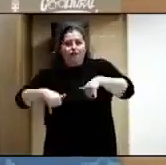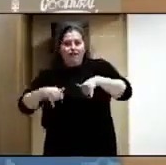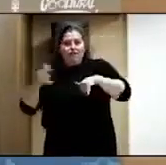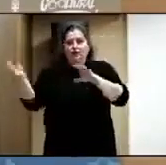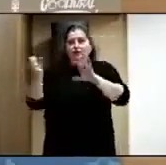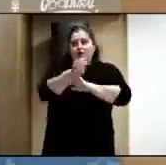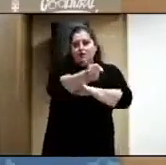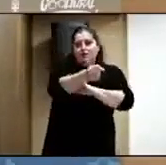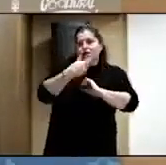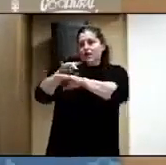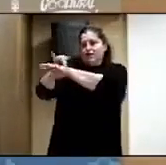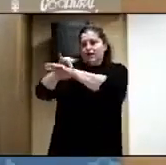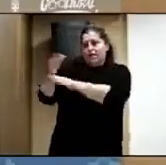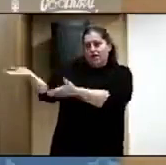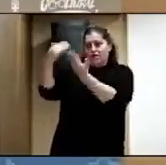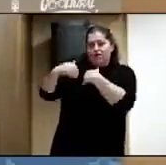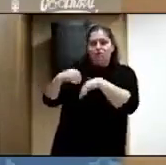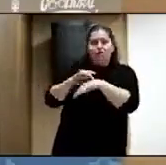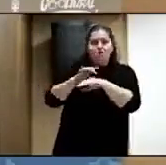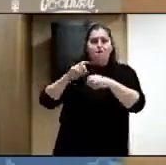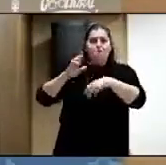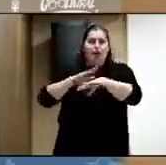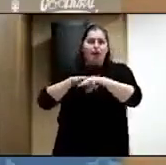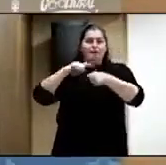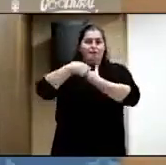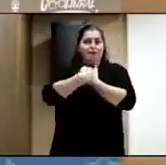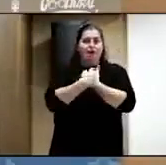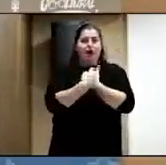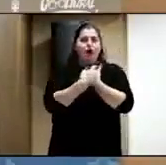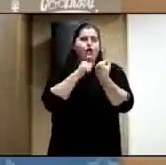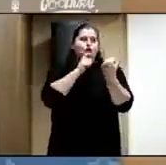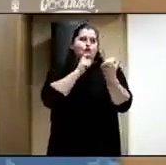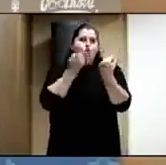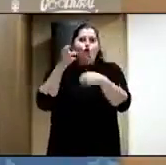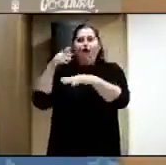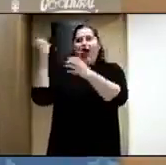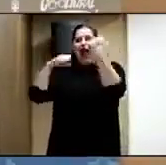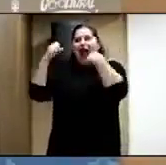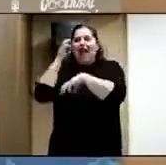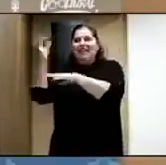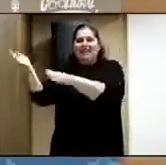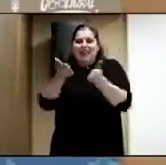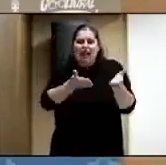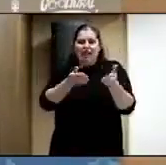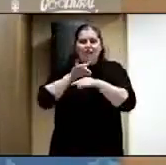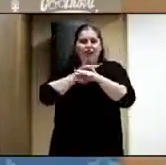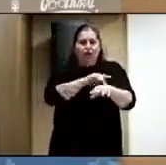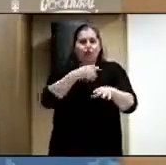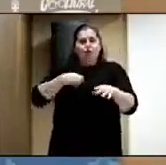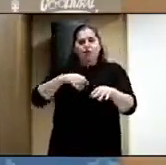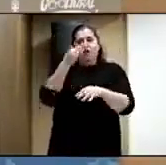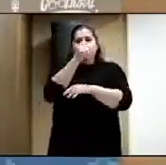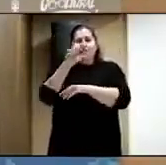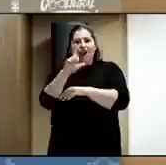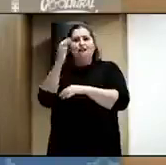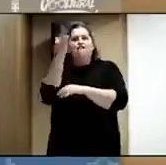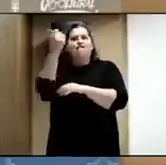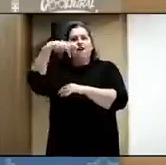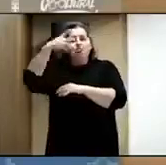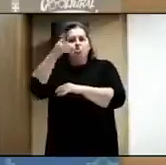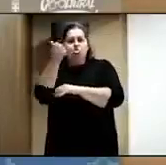que la invitamos a que participase, pues eso, como artista invitada en el concierto de Fuel Fandango. Y,